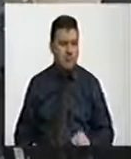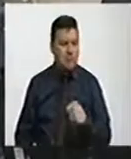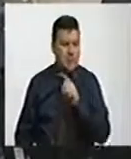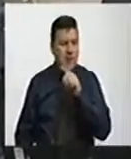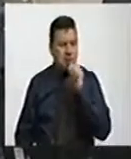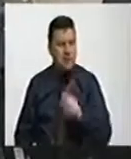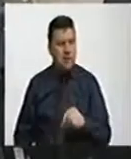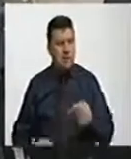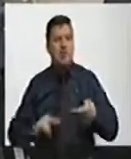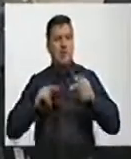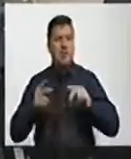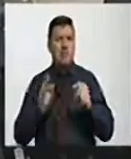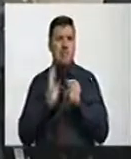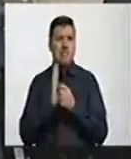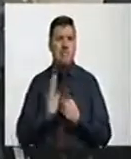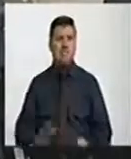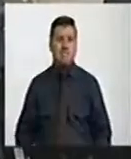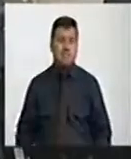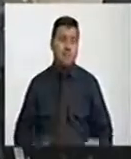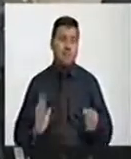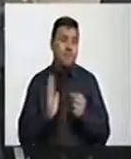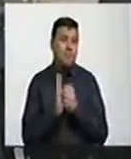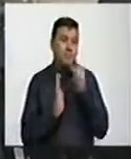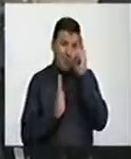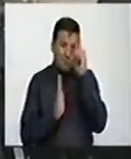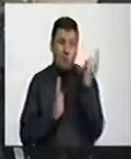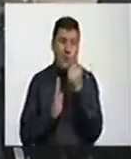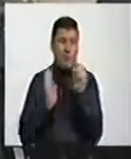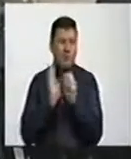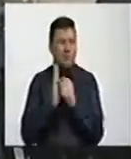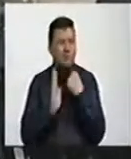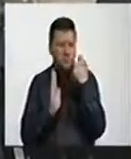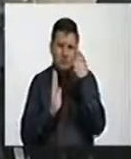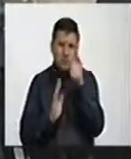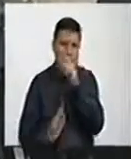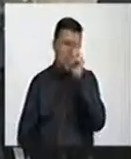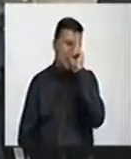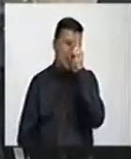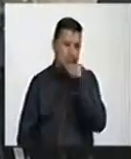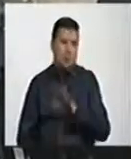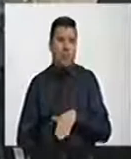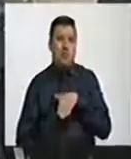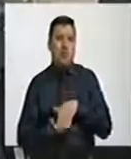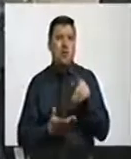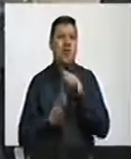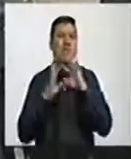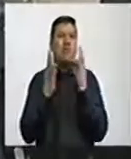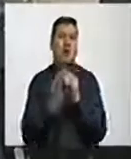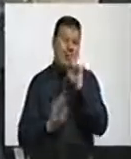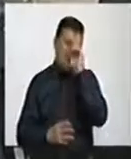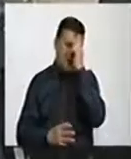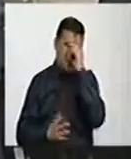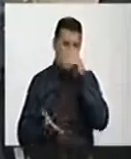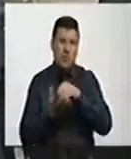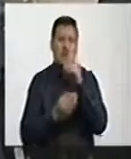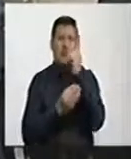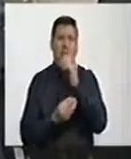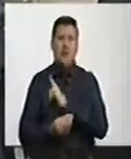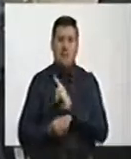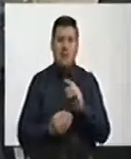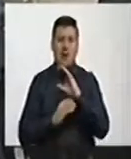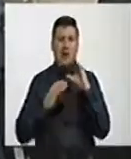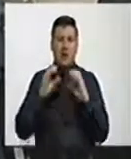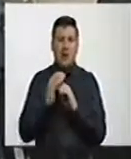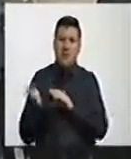debería ser lo contrario. Por esta y otras razones, considero equivocada la posición de los familiares de los diputados del Valle del